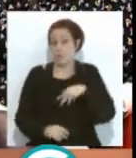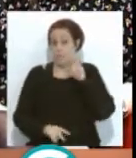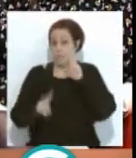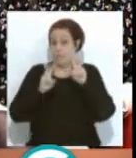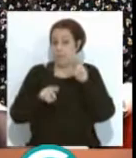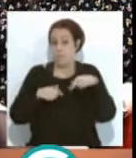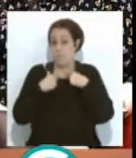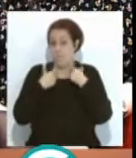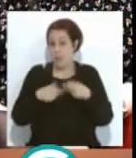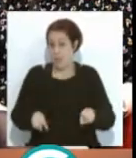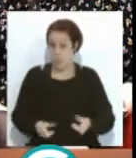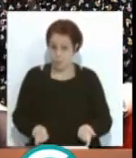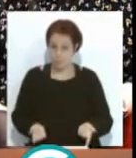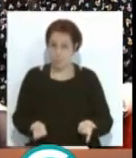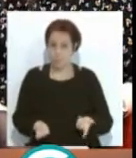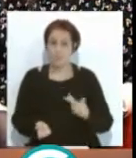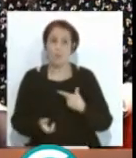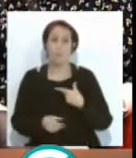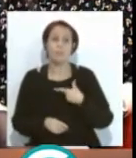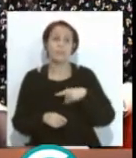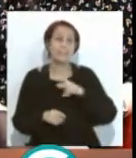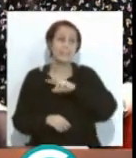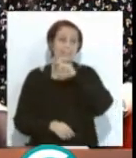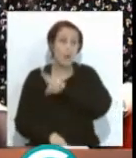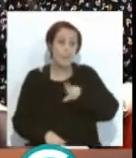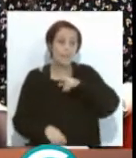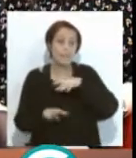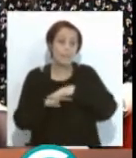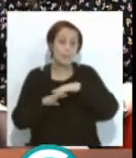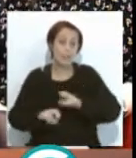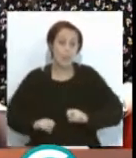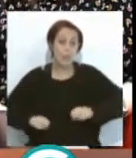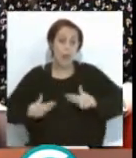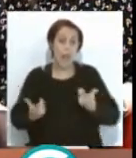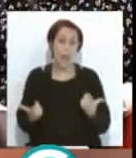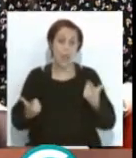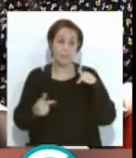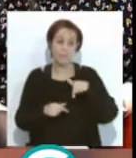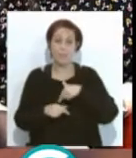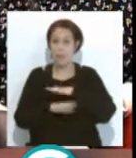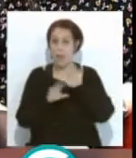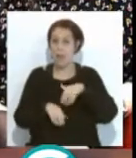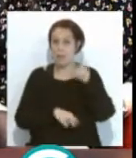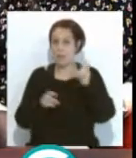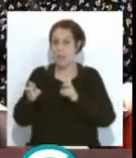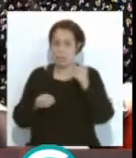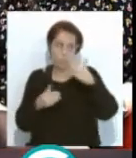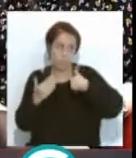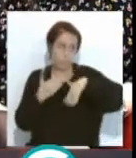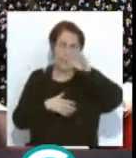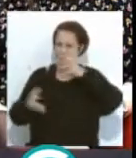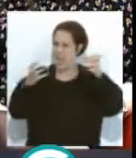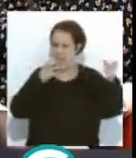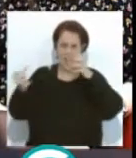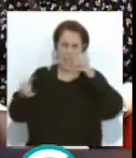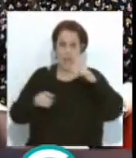está un poco perdiendo. No sé de qué manera se podía recuperar ese filtro natural, que era el que hacía que el que venía de no sé dónde, pegando gritos, al